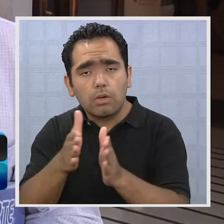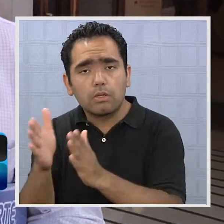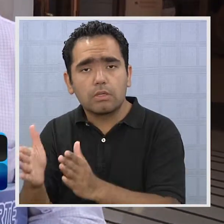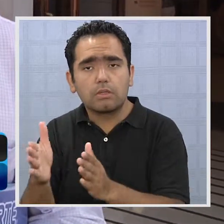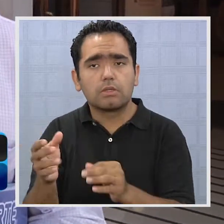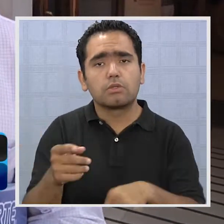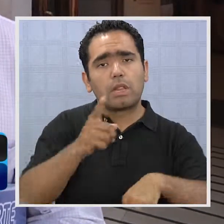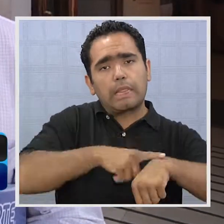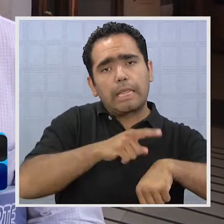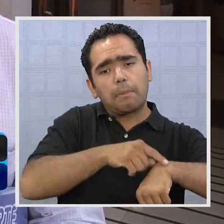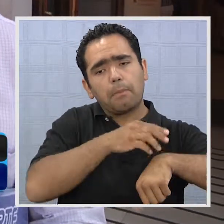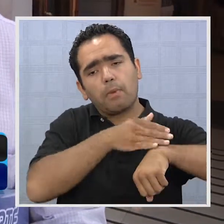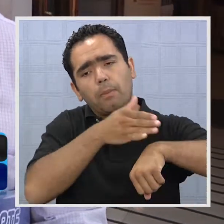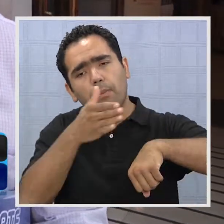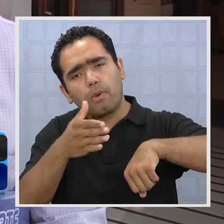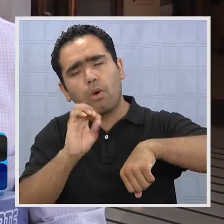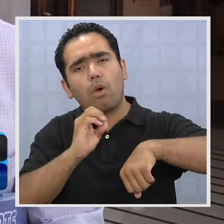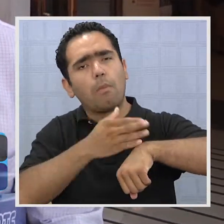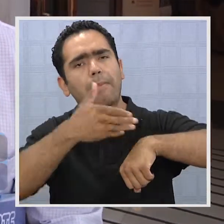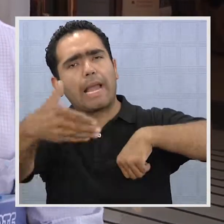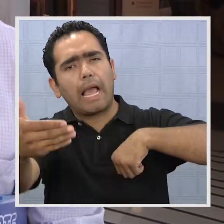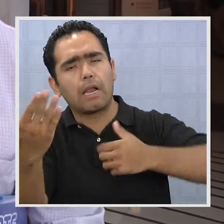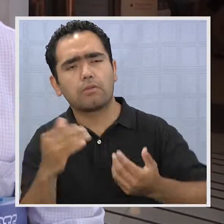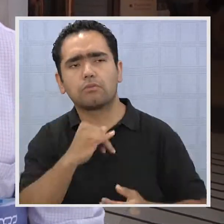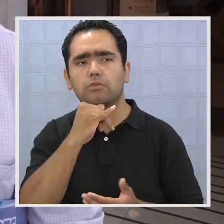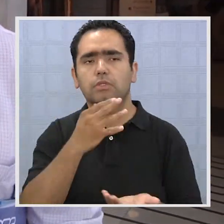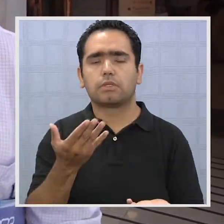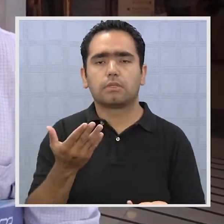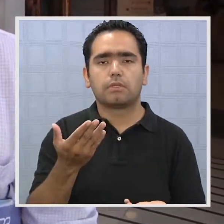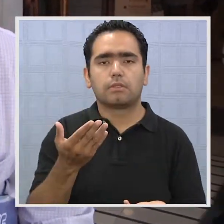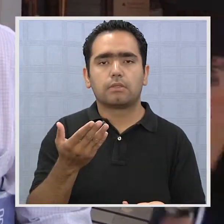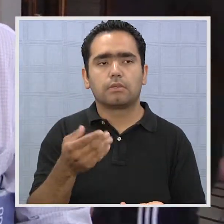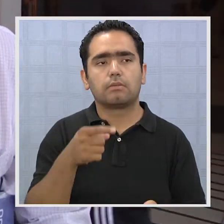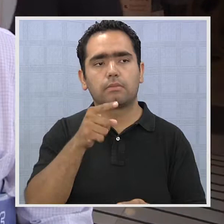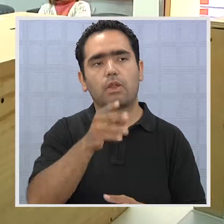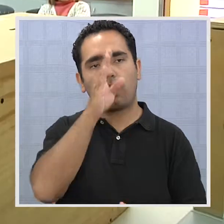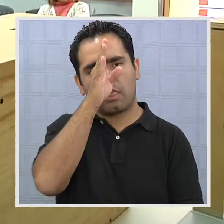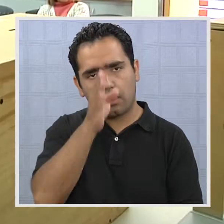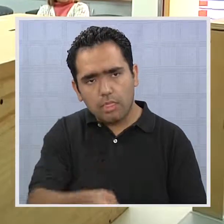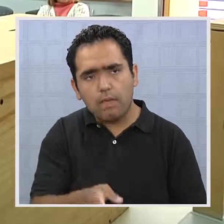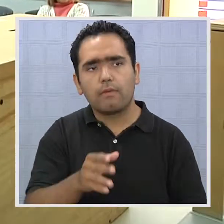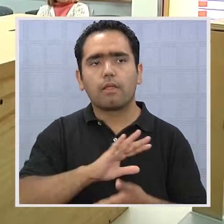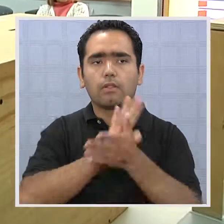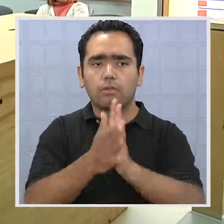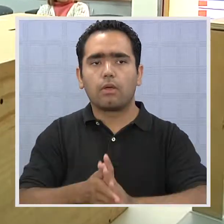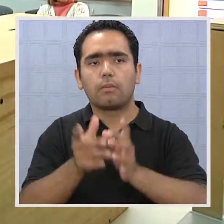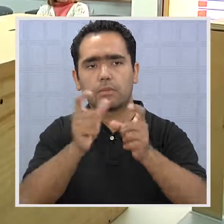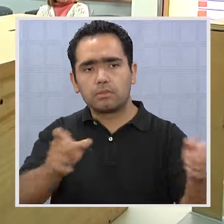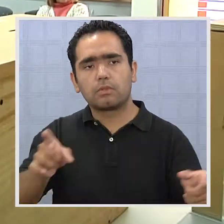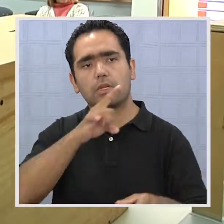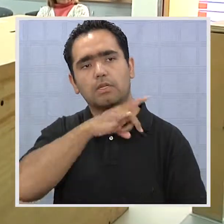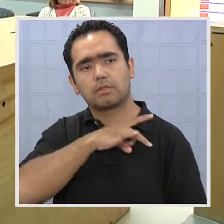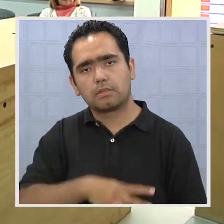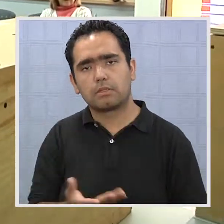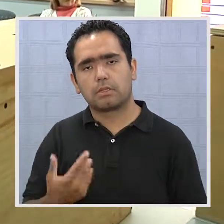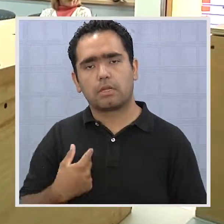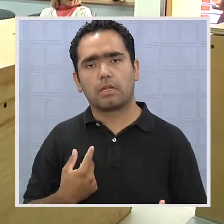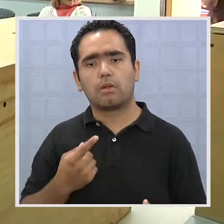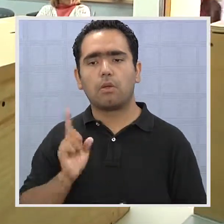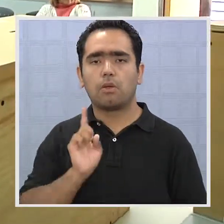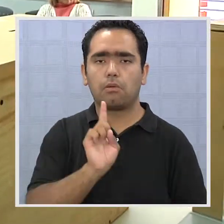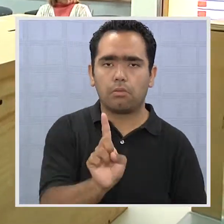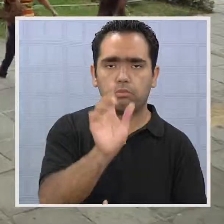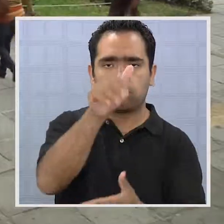proceso a corto o a mediano o a largo plazo de repente, ¿no es cierto? Pero yo creo que es el deber de todos chilenos